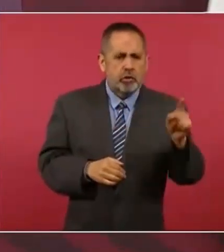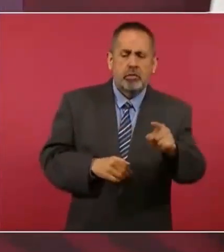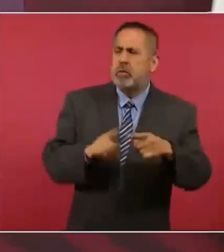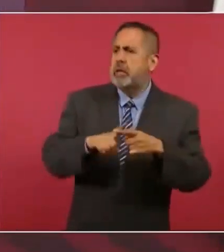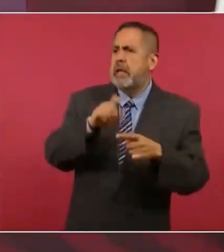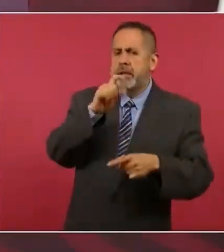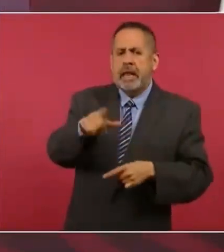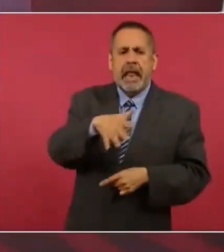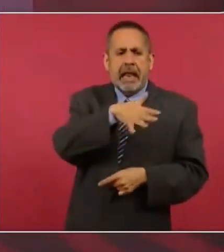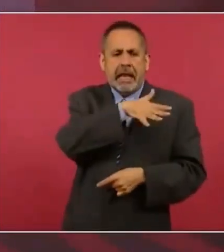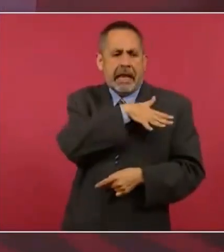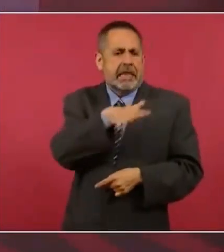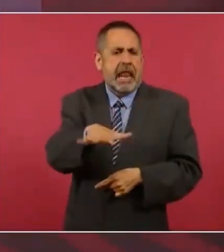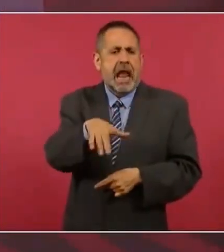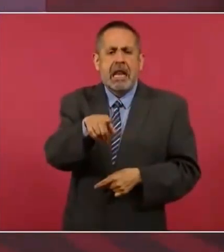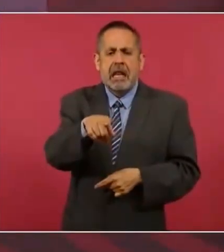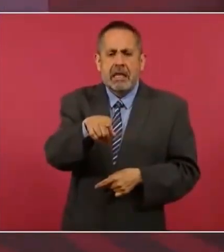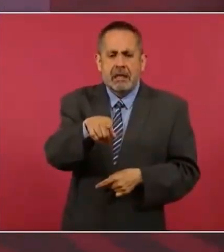general...